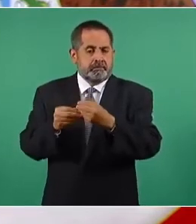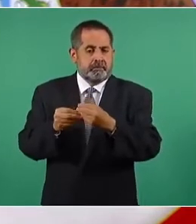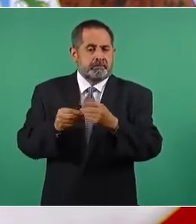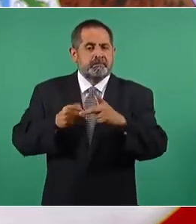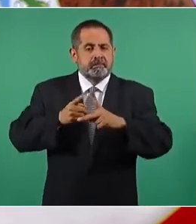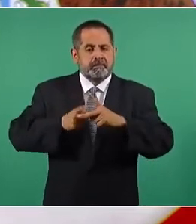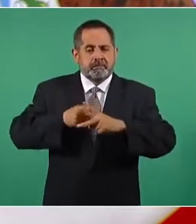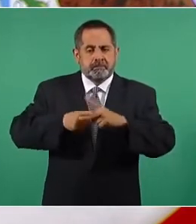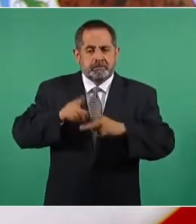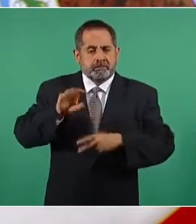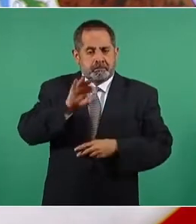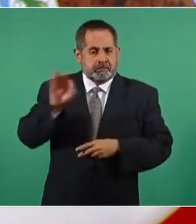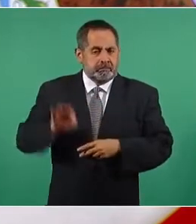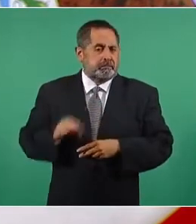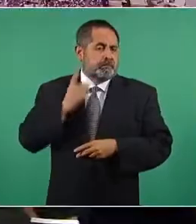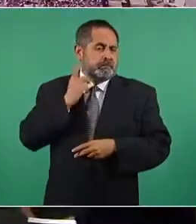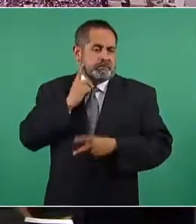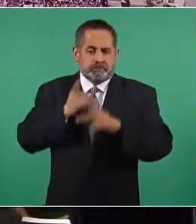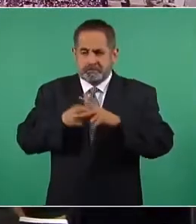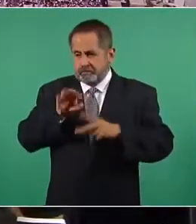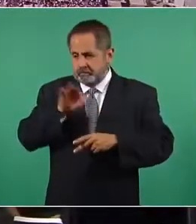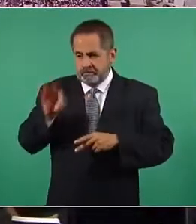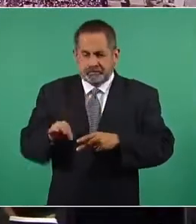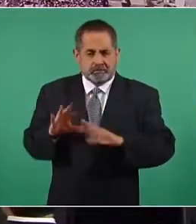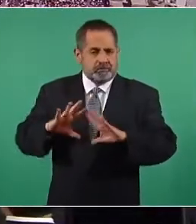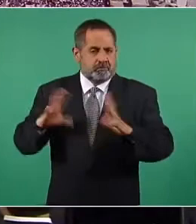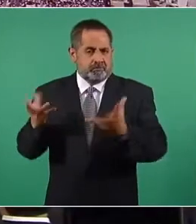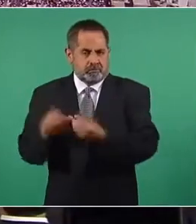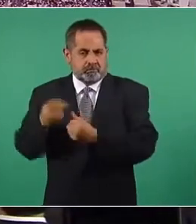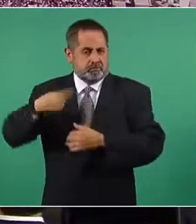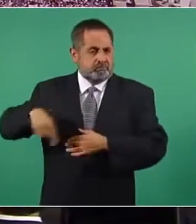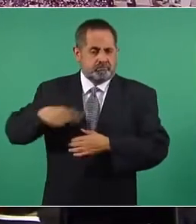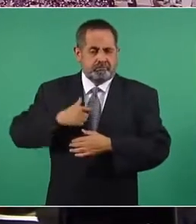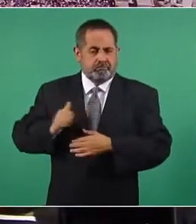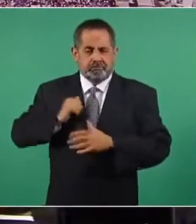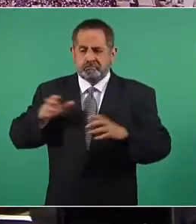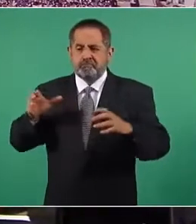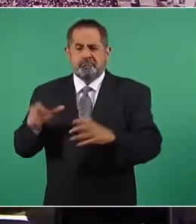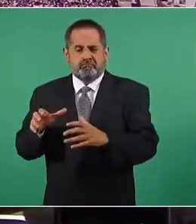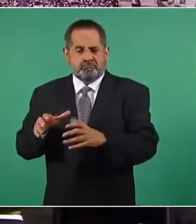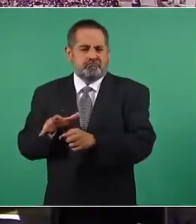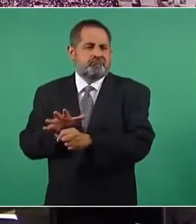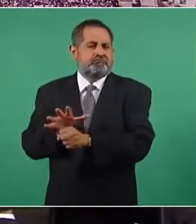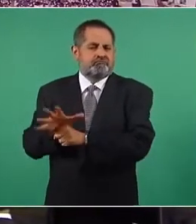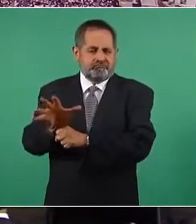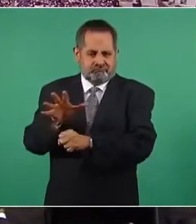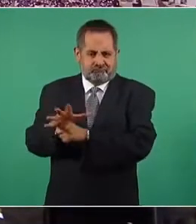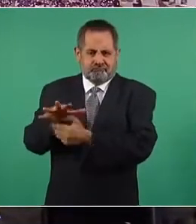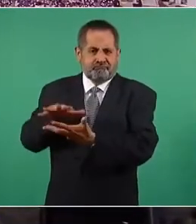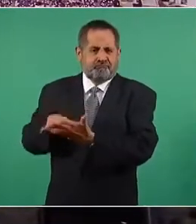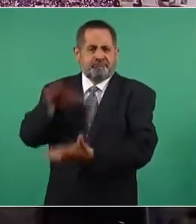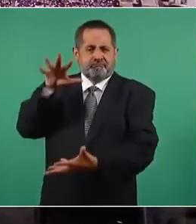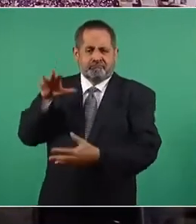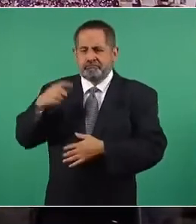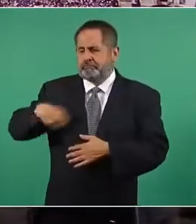plurinominales, la bancada a nuestro favor tendrá una cómoda mayoría.